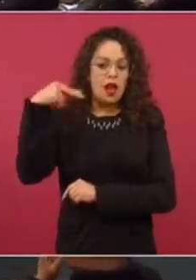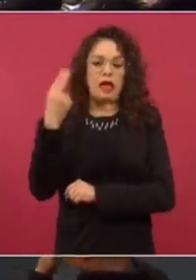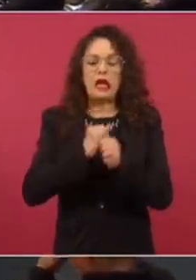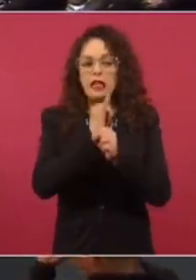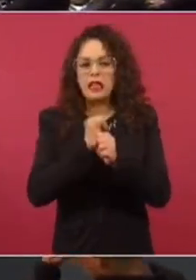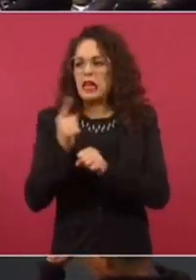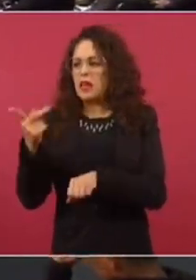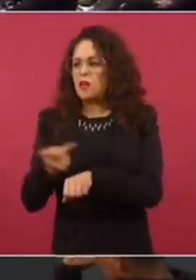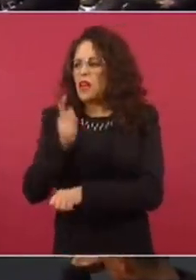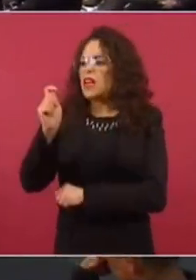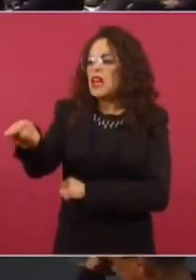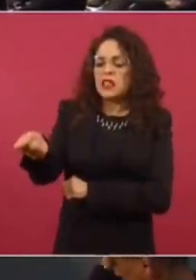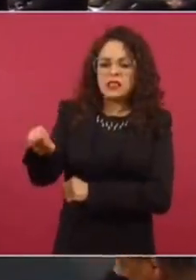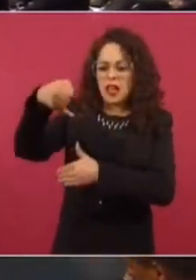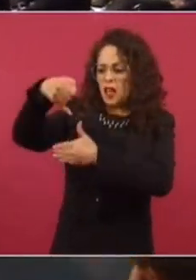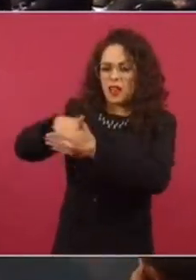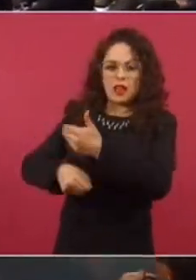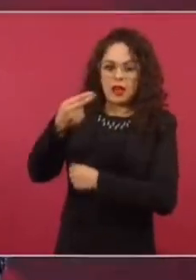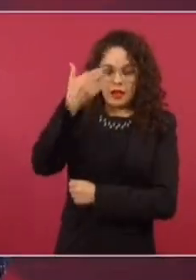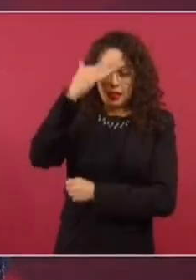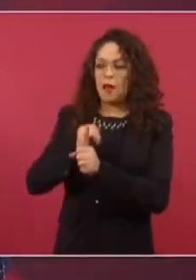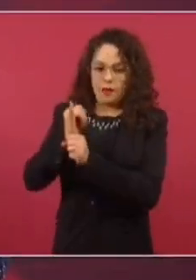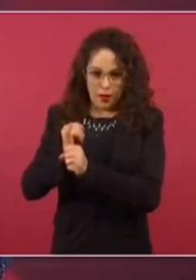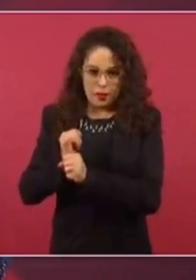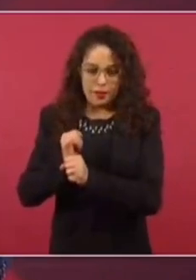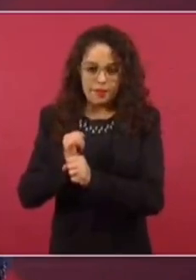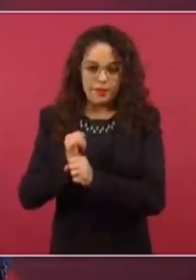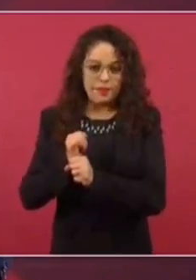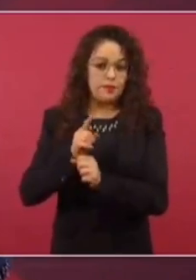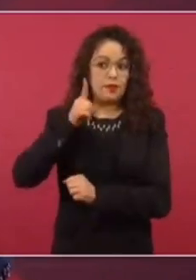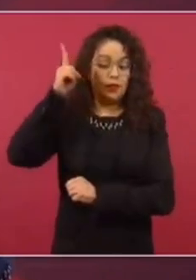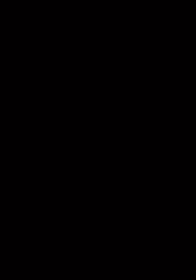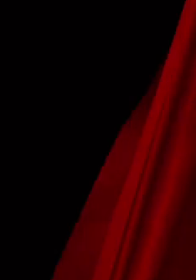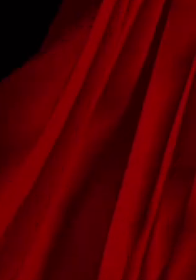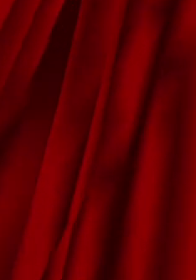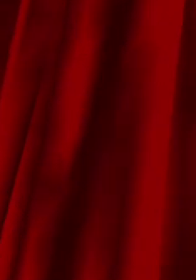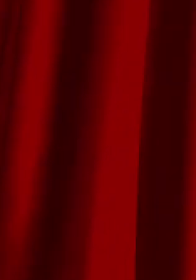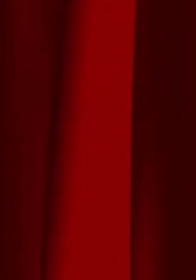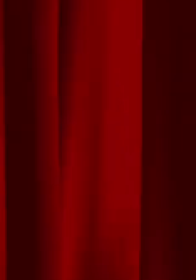porque en Veracruz hay un buen gobernador.